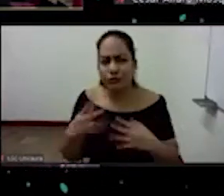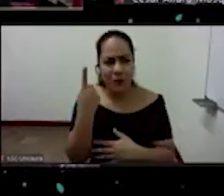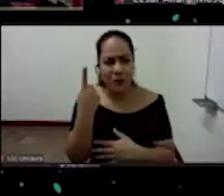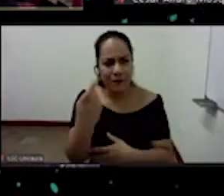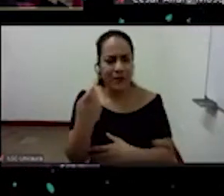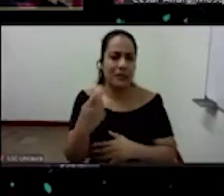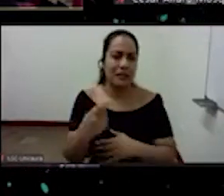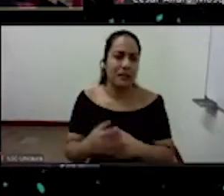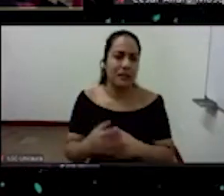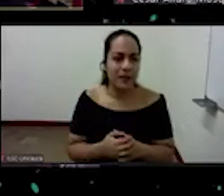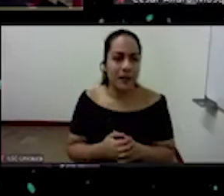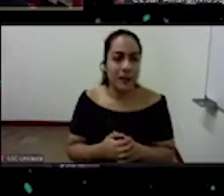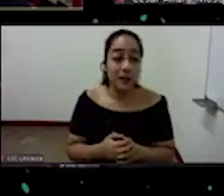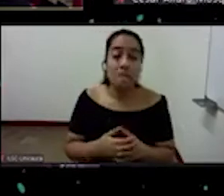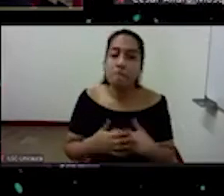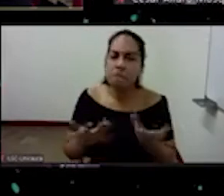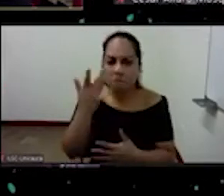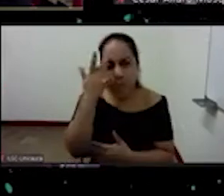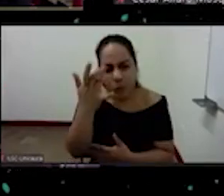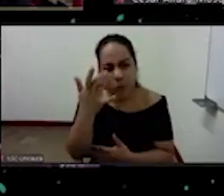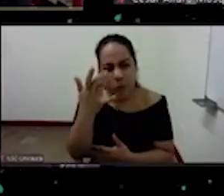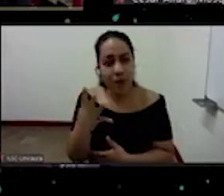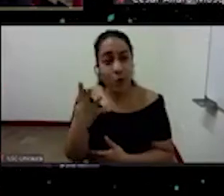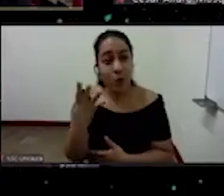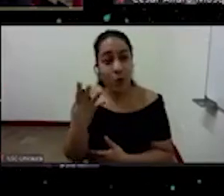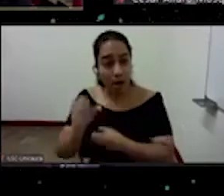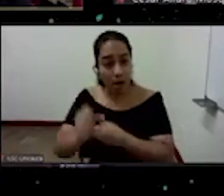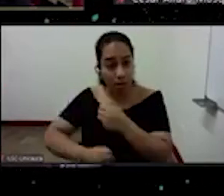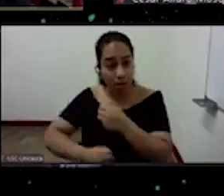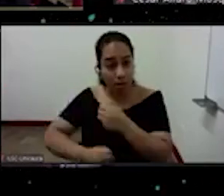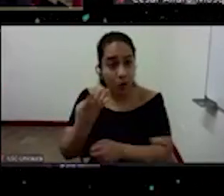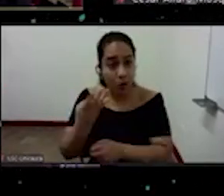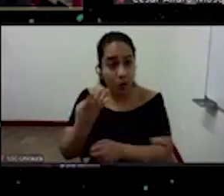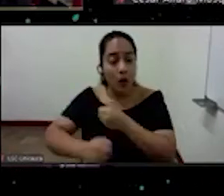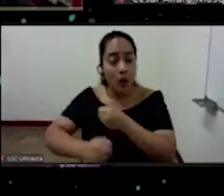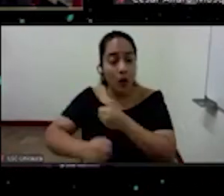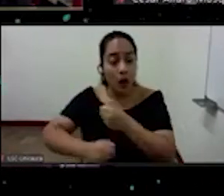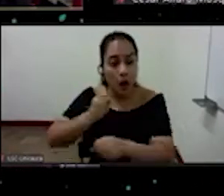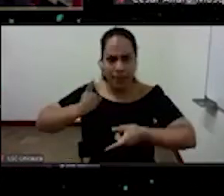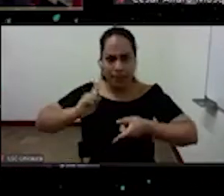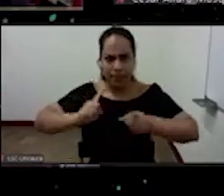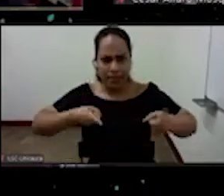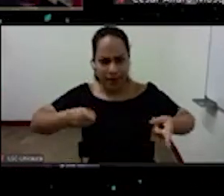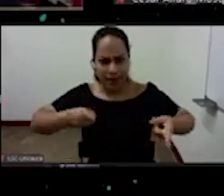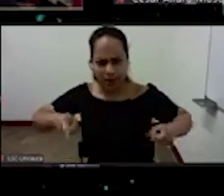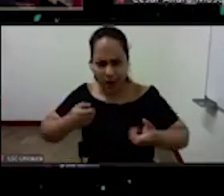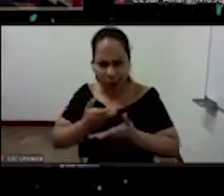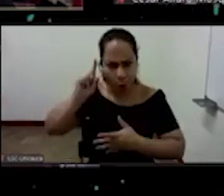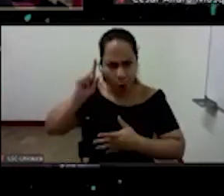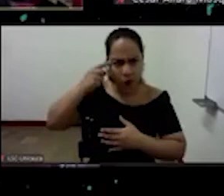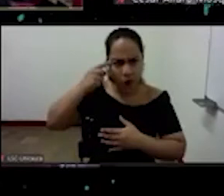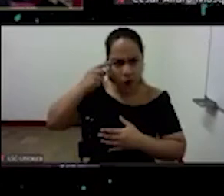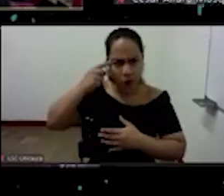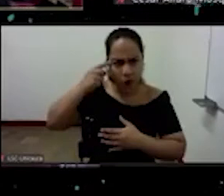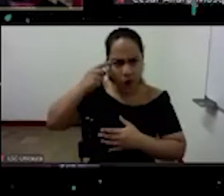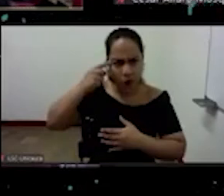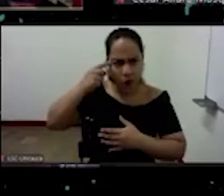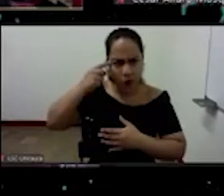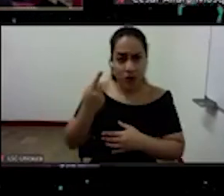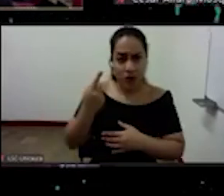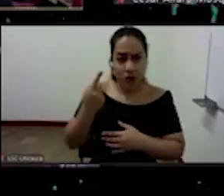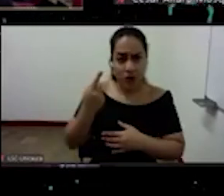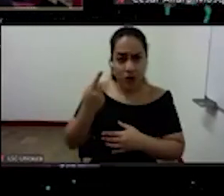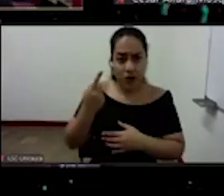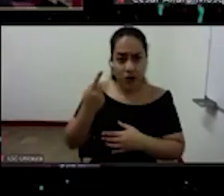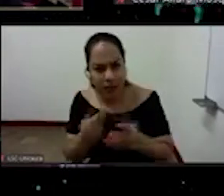porque 40 años de dictadura neoliberal han destrozado la